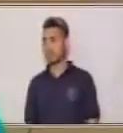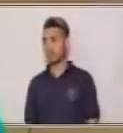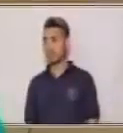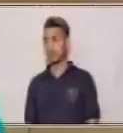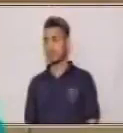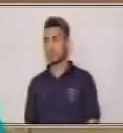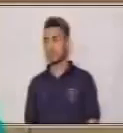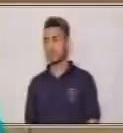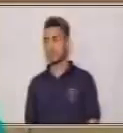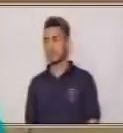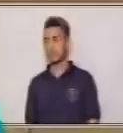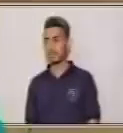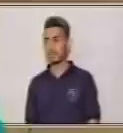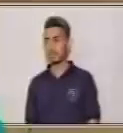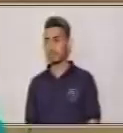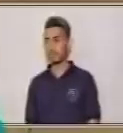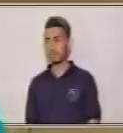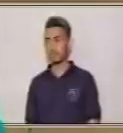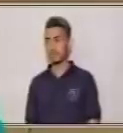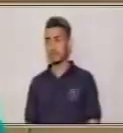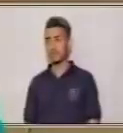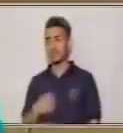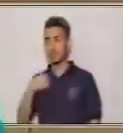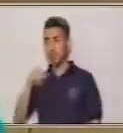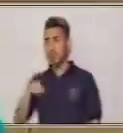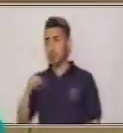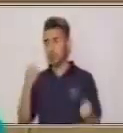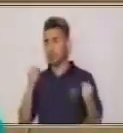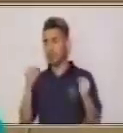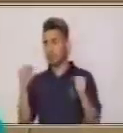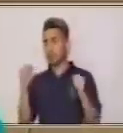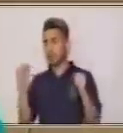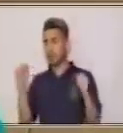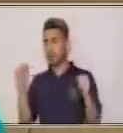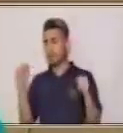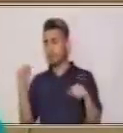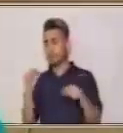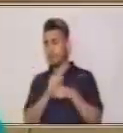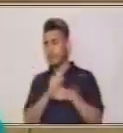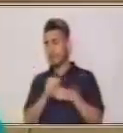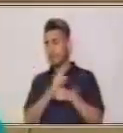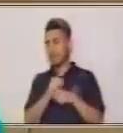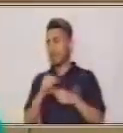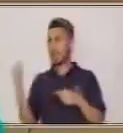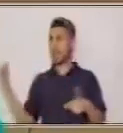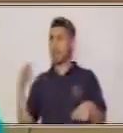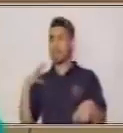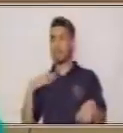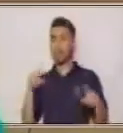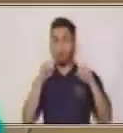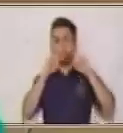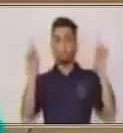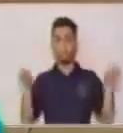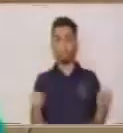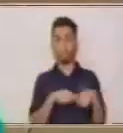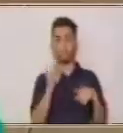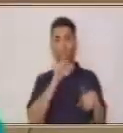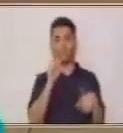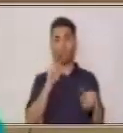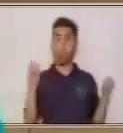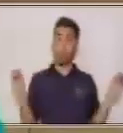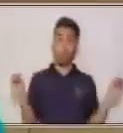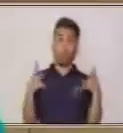en esta ocasión traigo aquí una pizarra mágica. Y yo voy a escribir